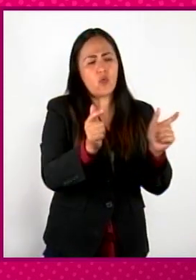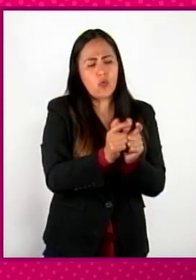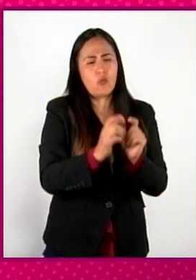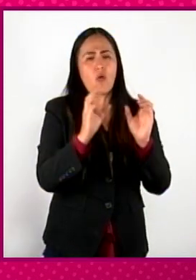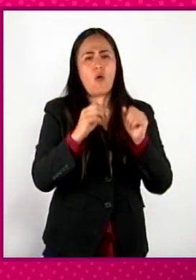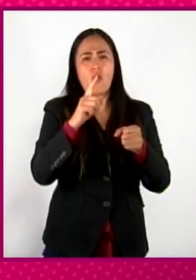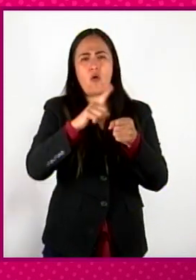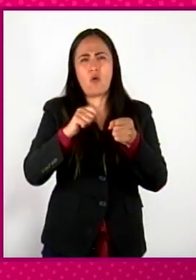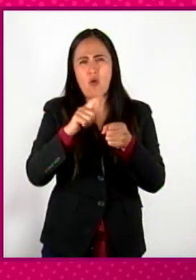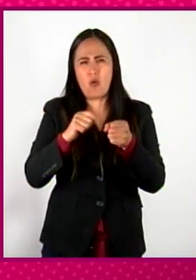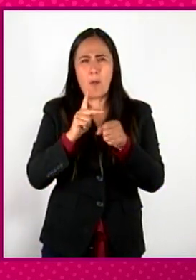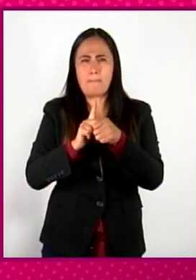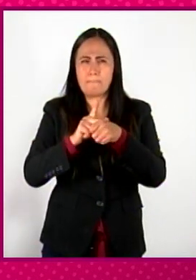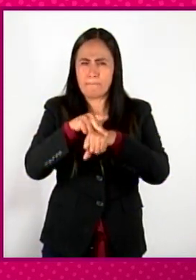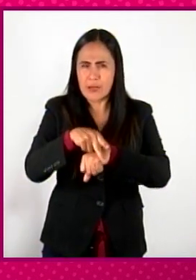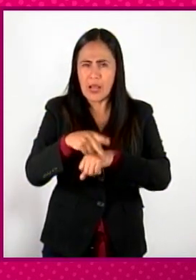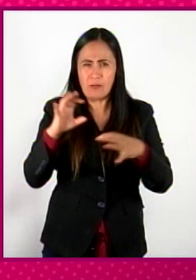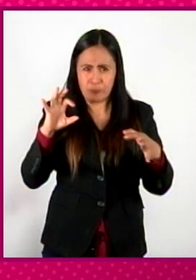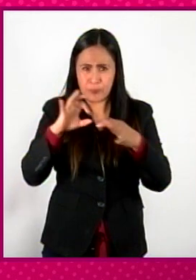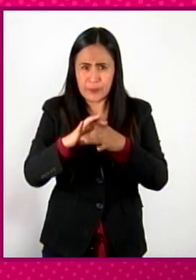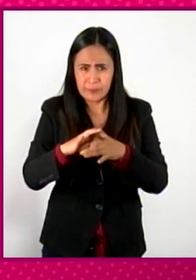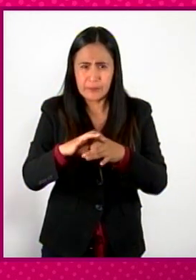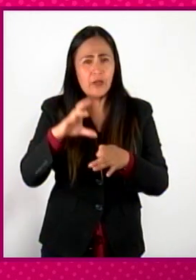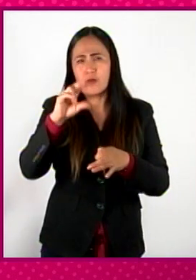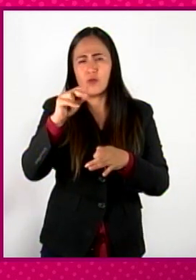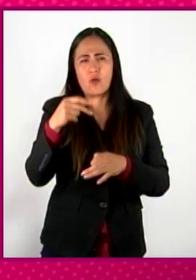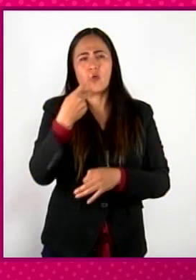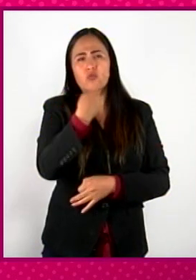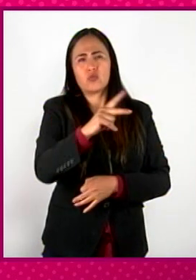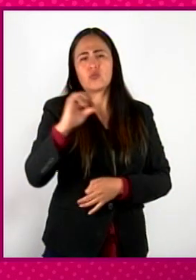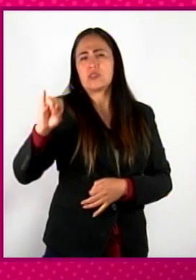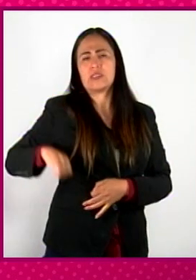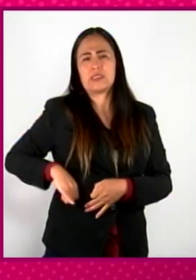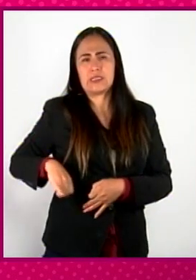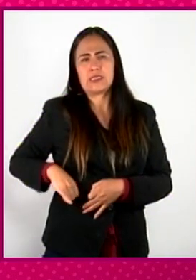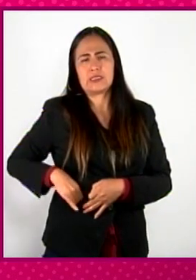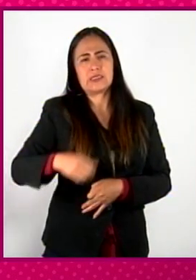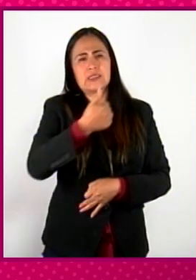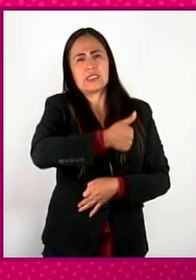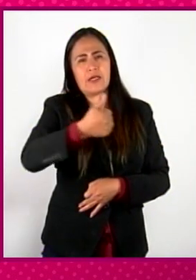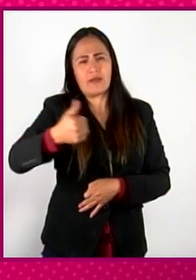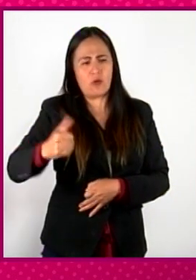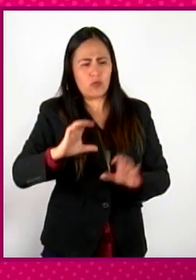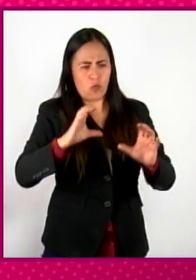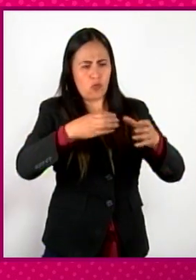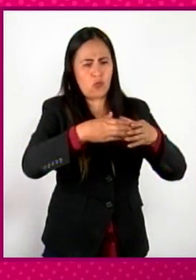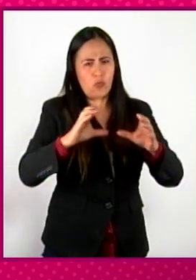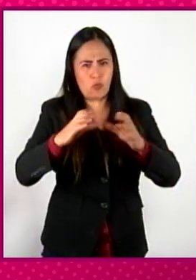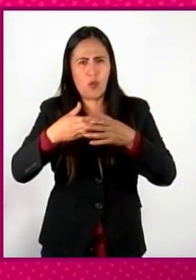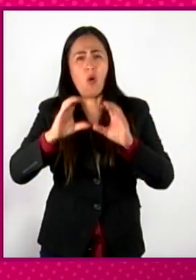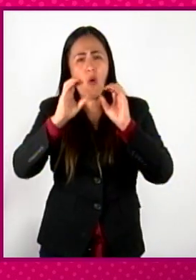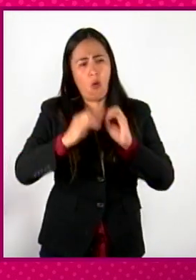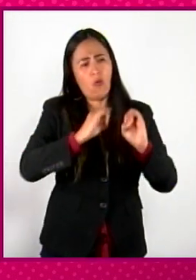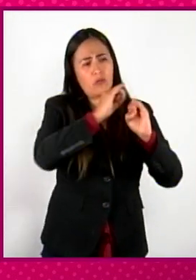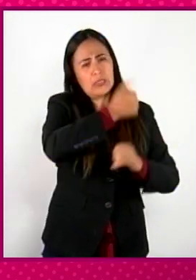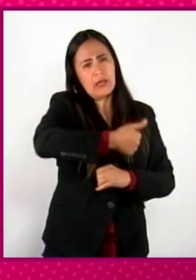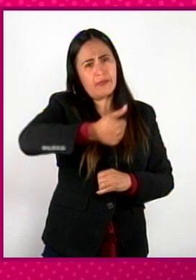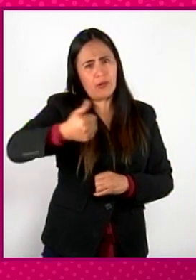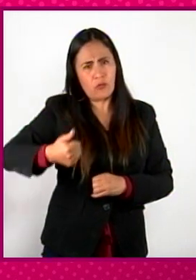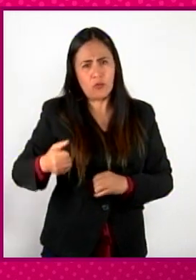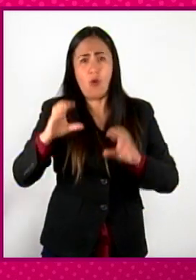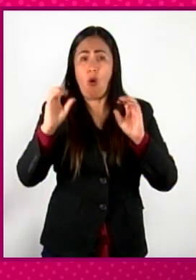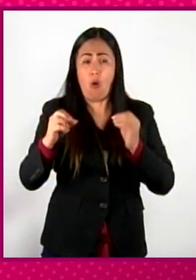la piel, sino de acuerdo un poco a sus intereses de ellos, colectivos, individuales, pero también de la región.